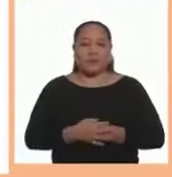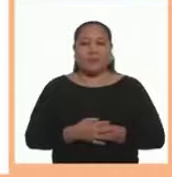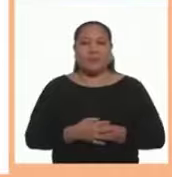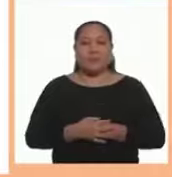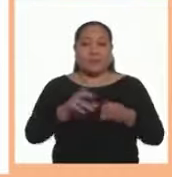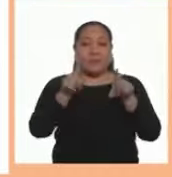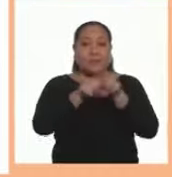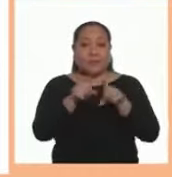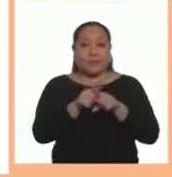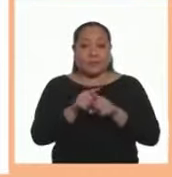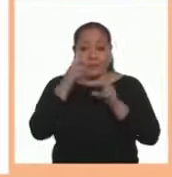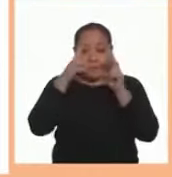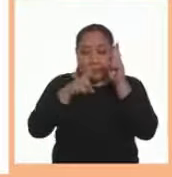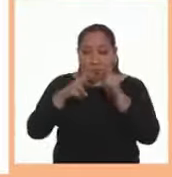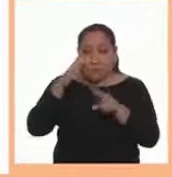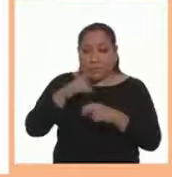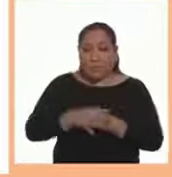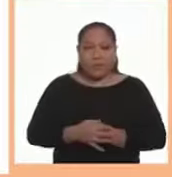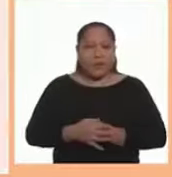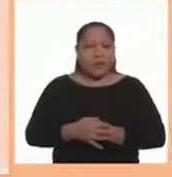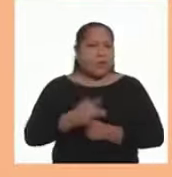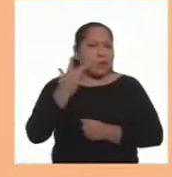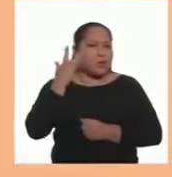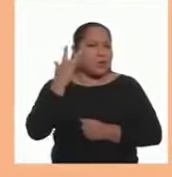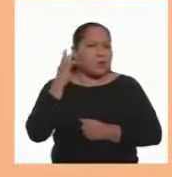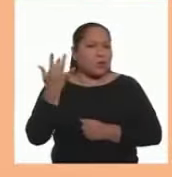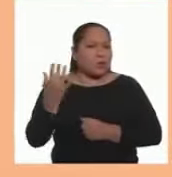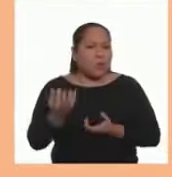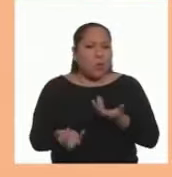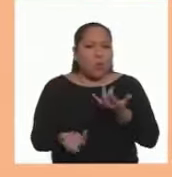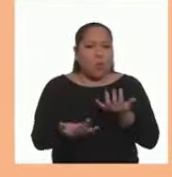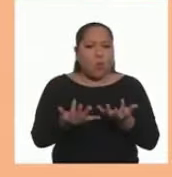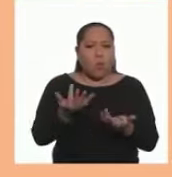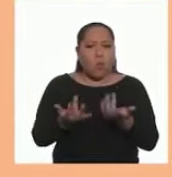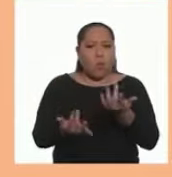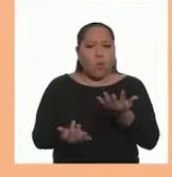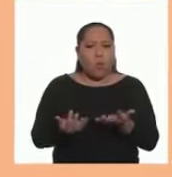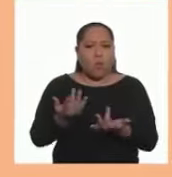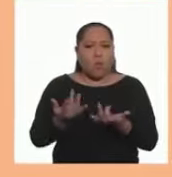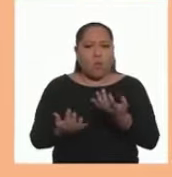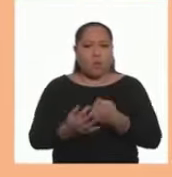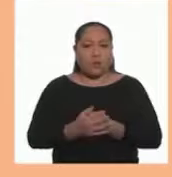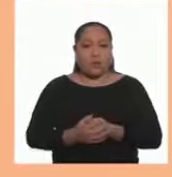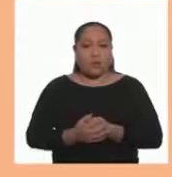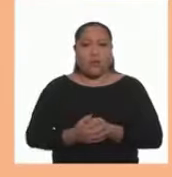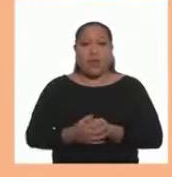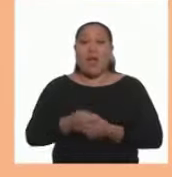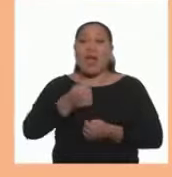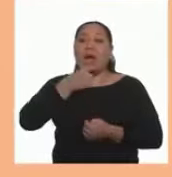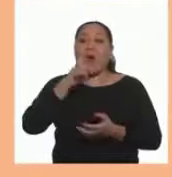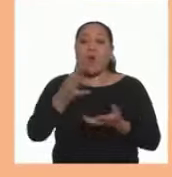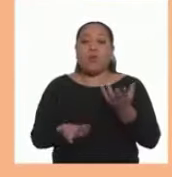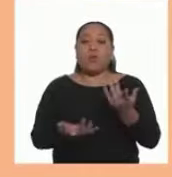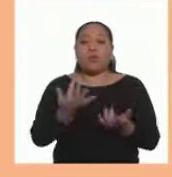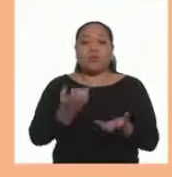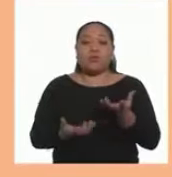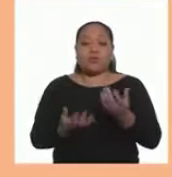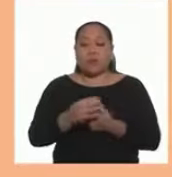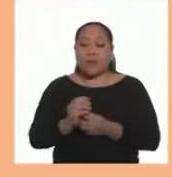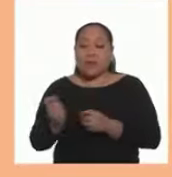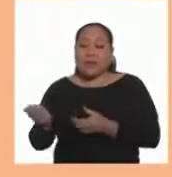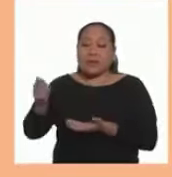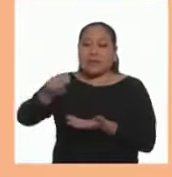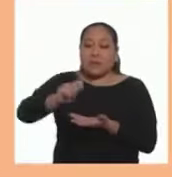el postre También Háganle percibir Los sonidos Que se escuchan Al cocinar Cuando hierve El